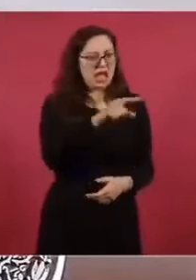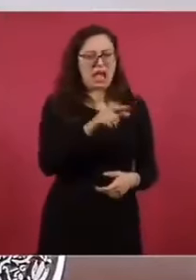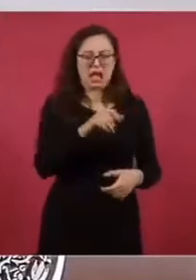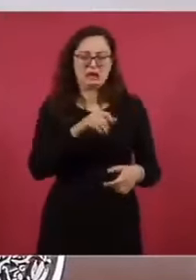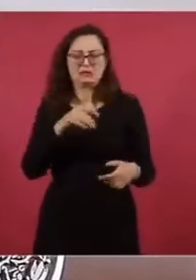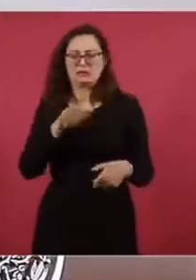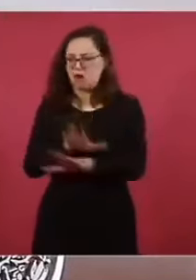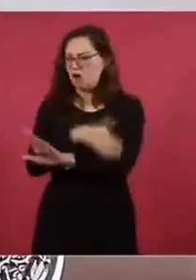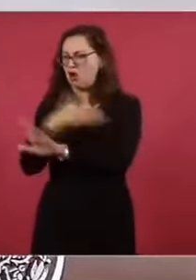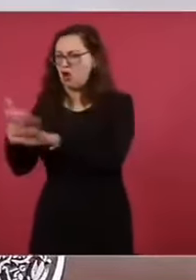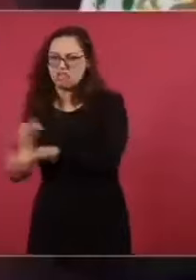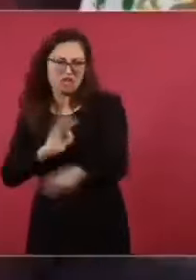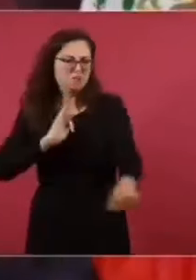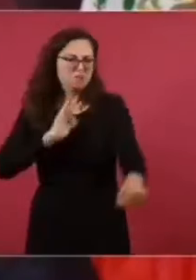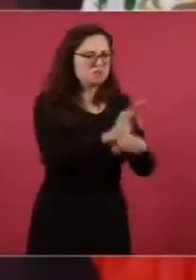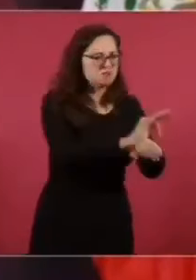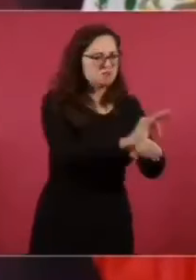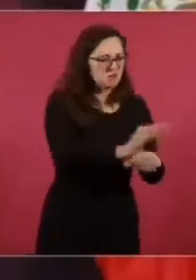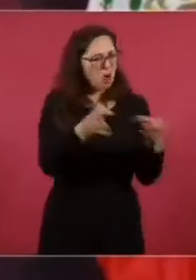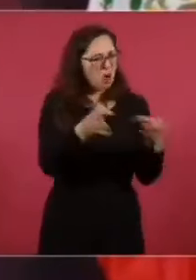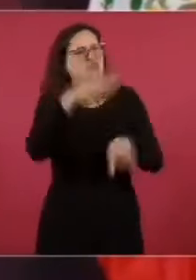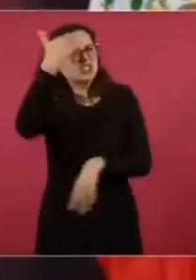el otro candidato?